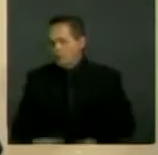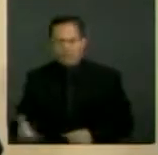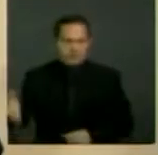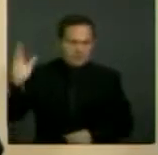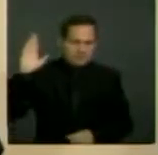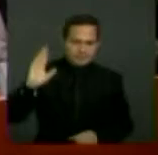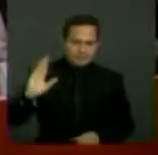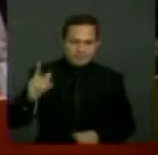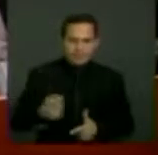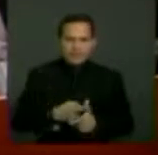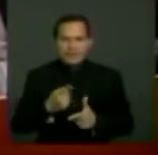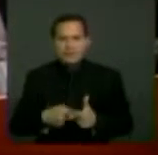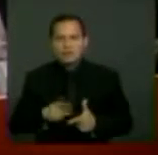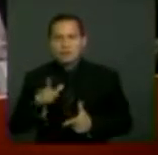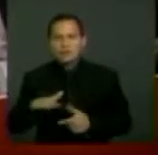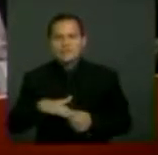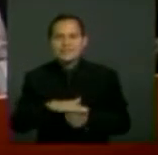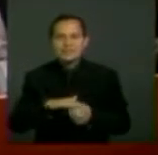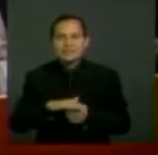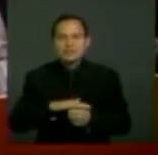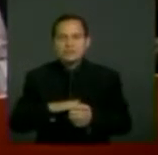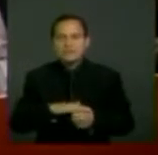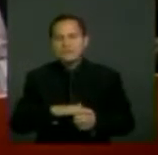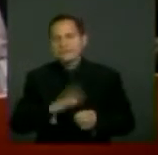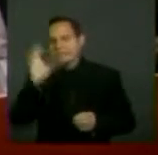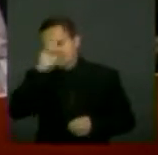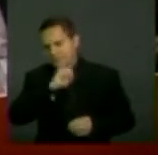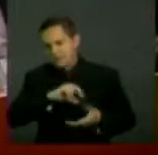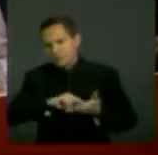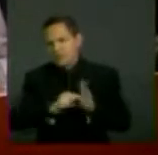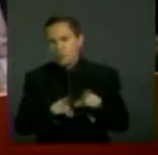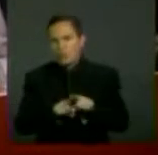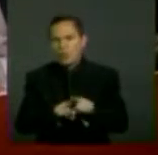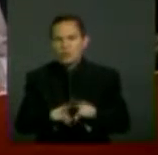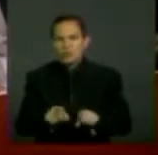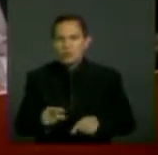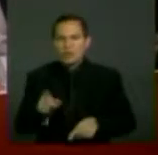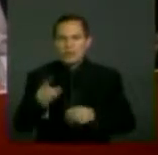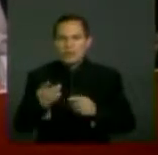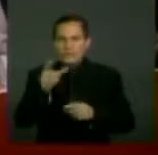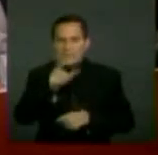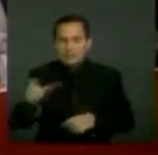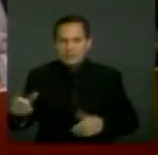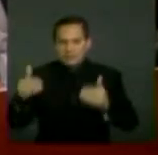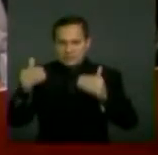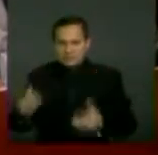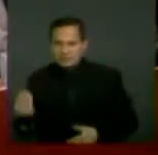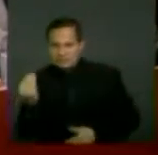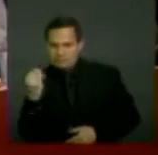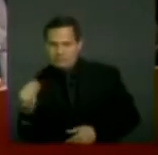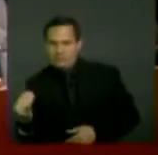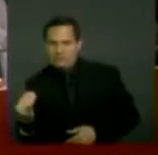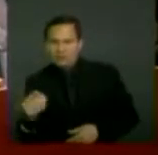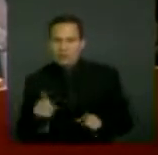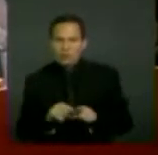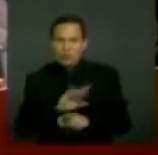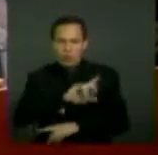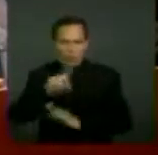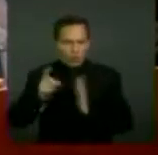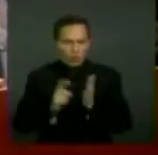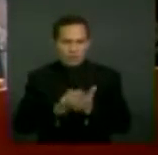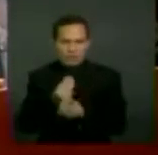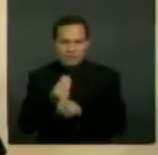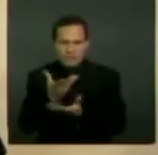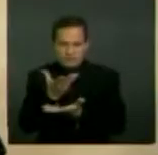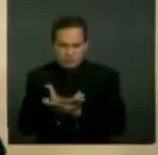Entonces, esta situación generalizada nos muestra que la situación de excepción de las personas con discapacidad es completamente estructural y sistemática